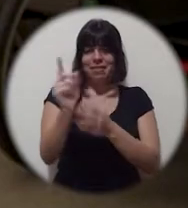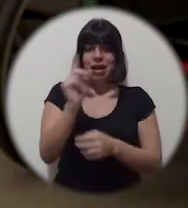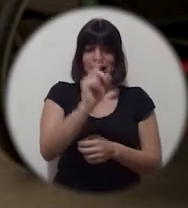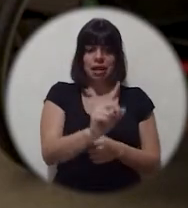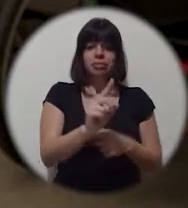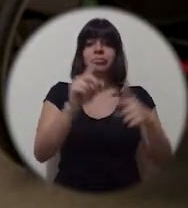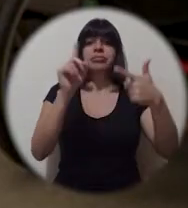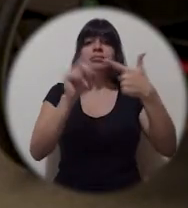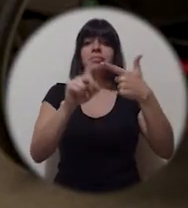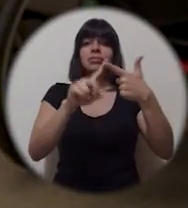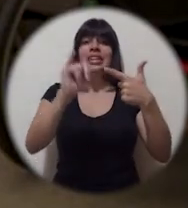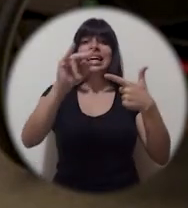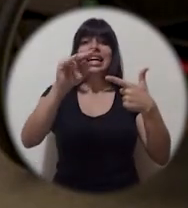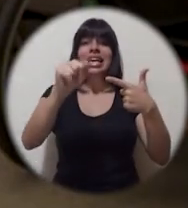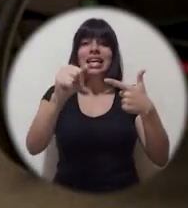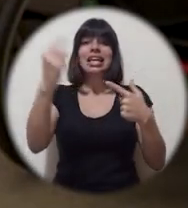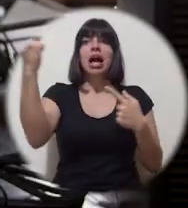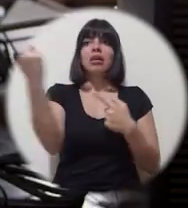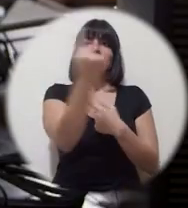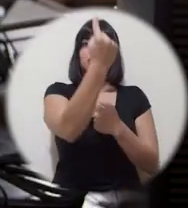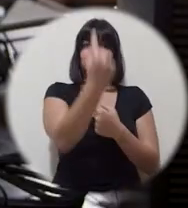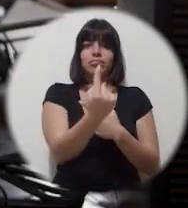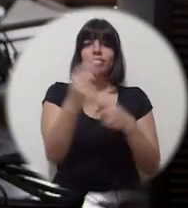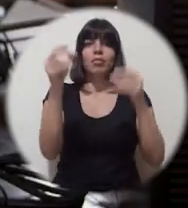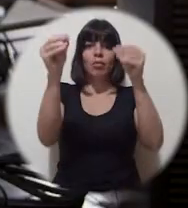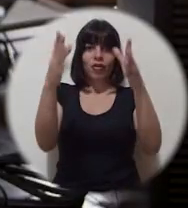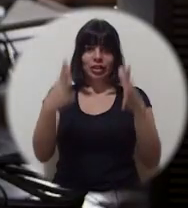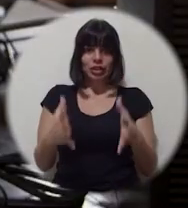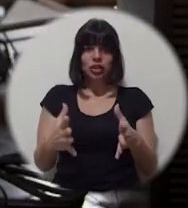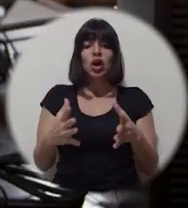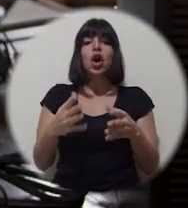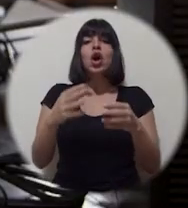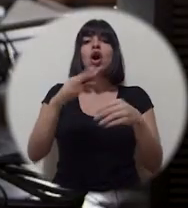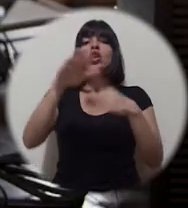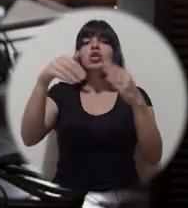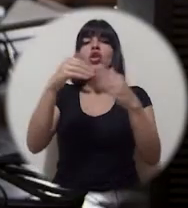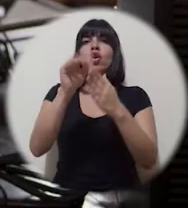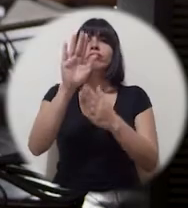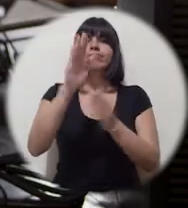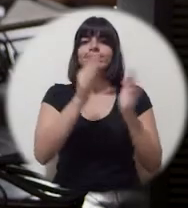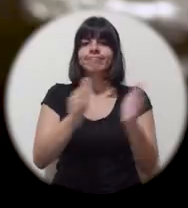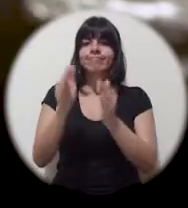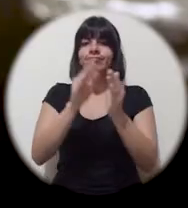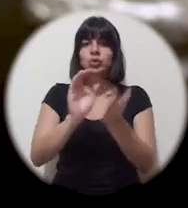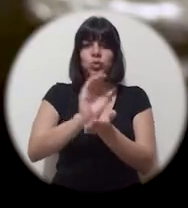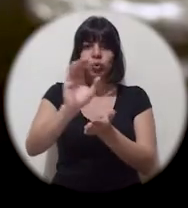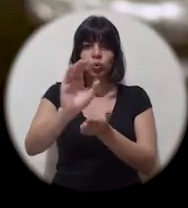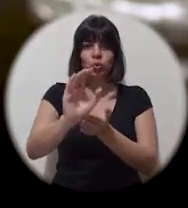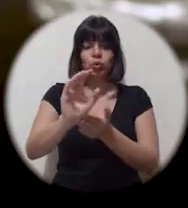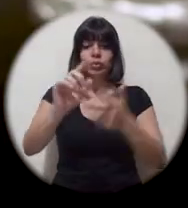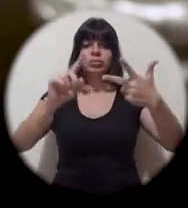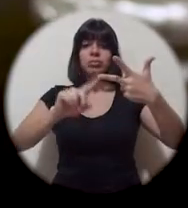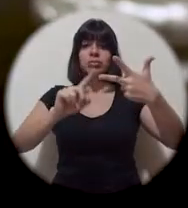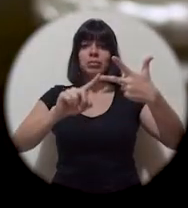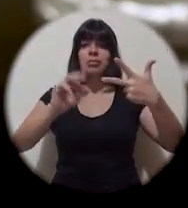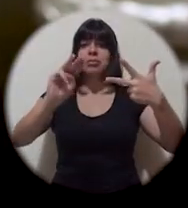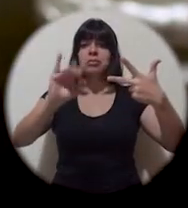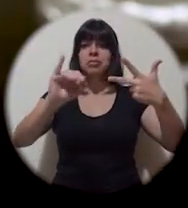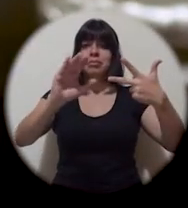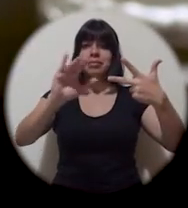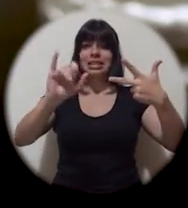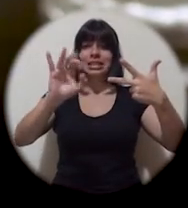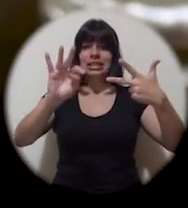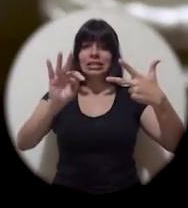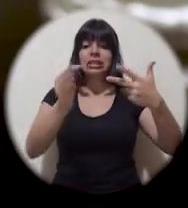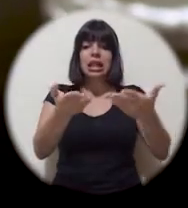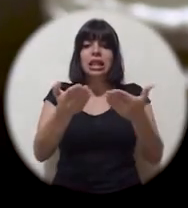Luego el INAH se encarga de darnos la docente y todo lo que se basa en la preparación del curso. Y lo que es el MISID se encarga